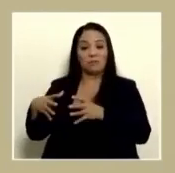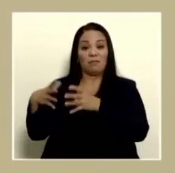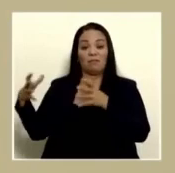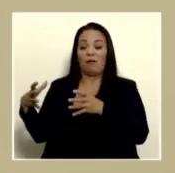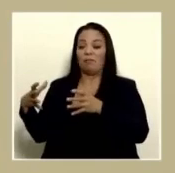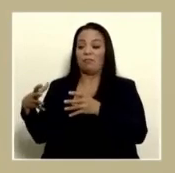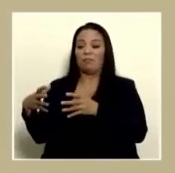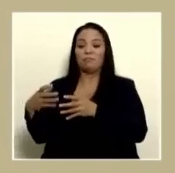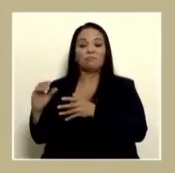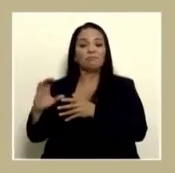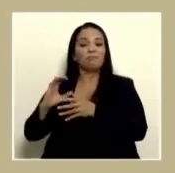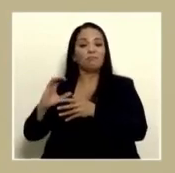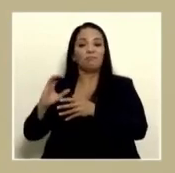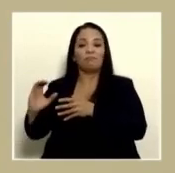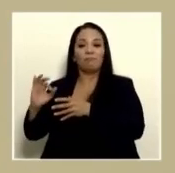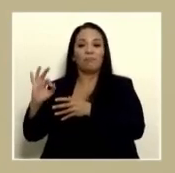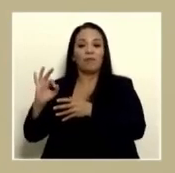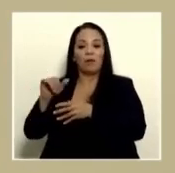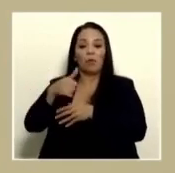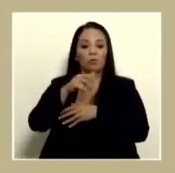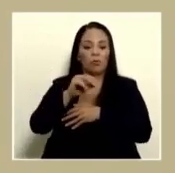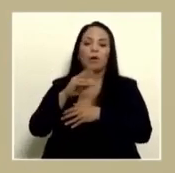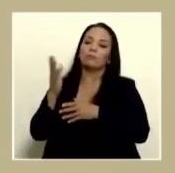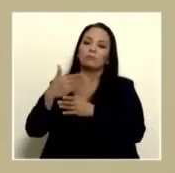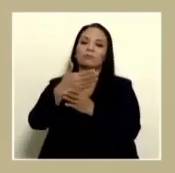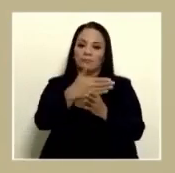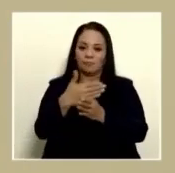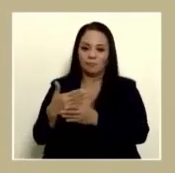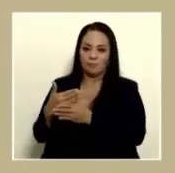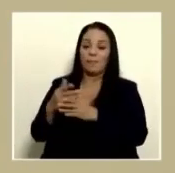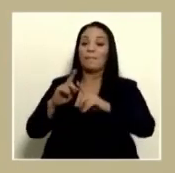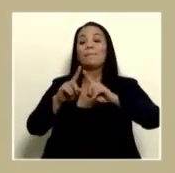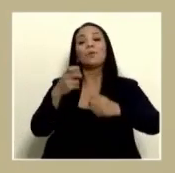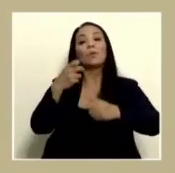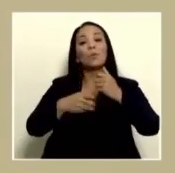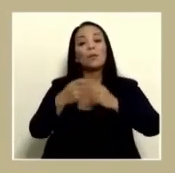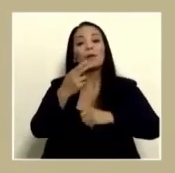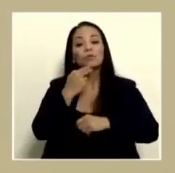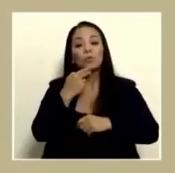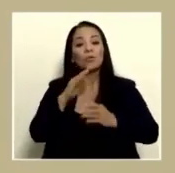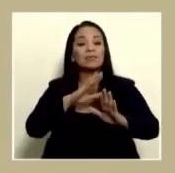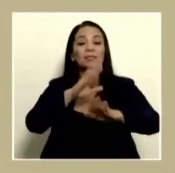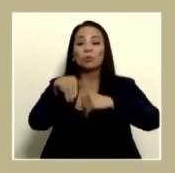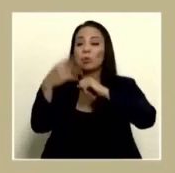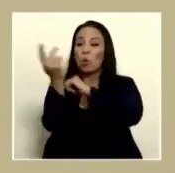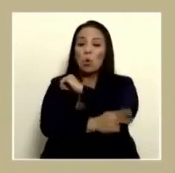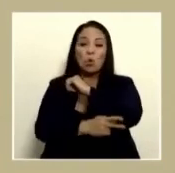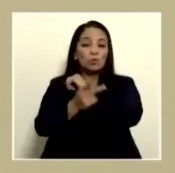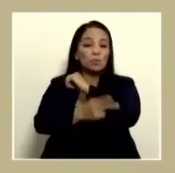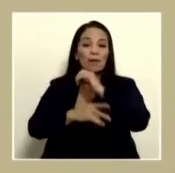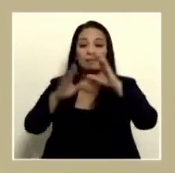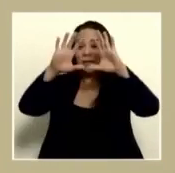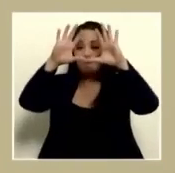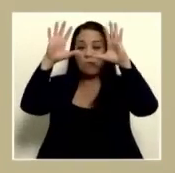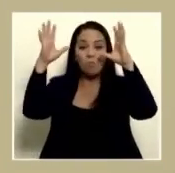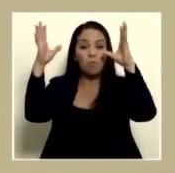repartamos a partes iguales pero el problema del azúcar es que en todos los países del mundo